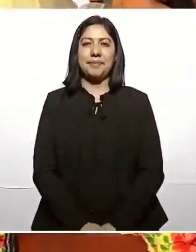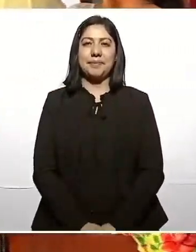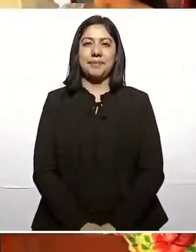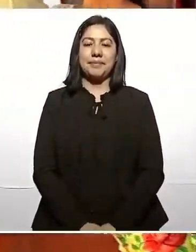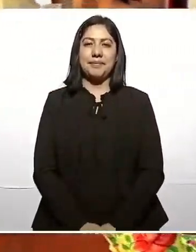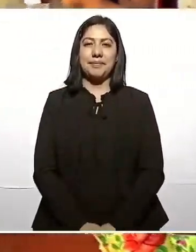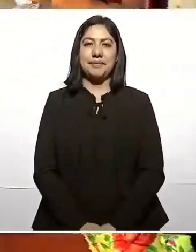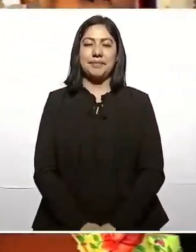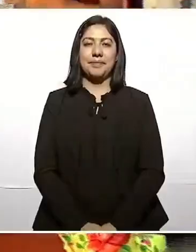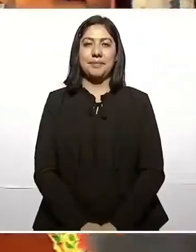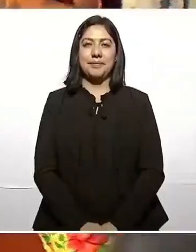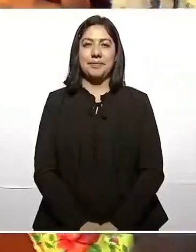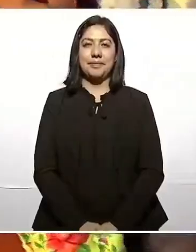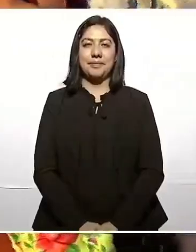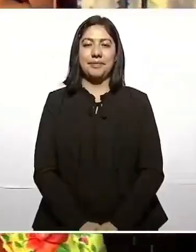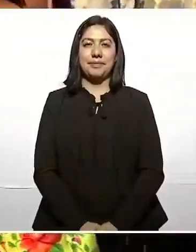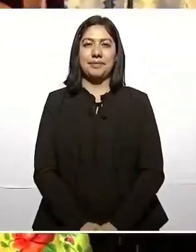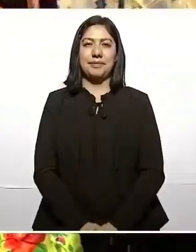Aplausos.